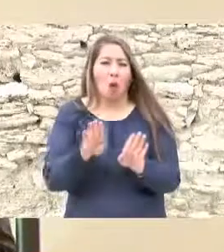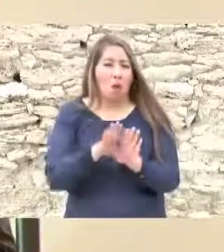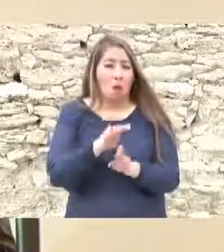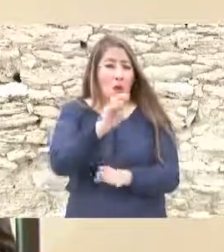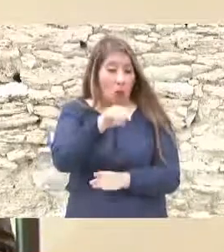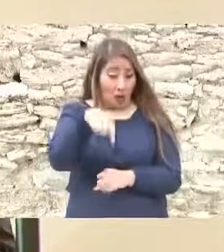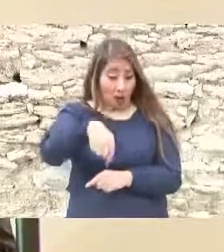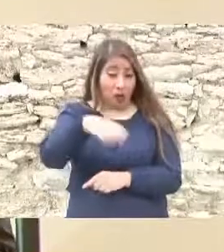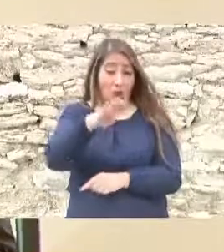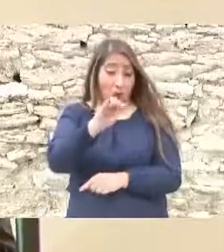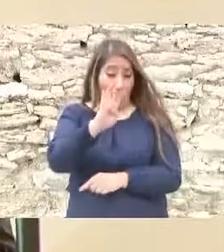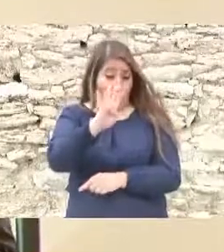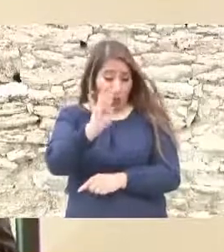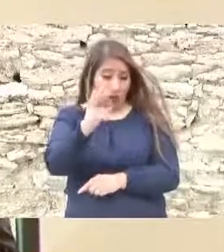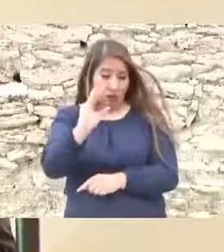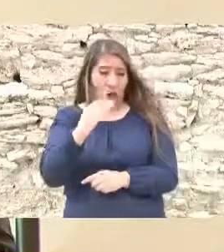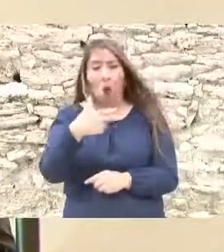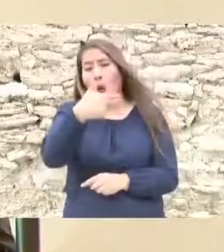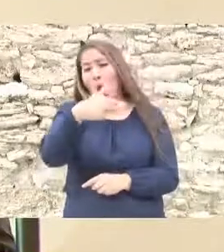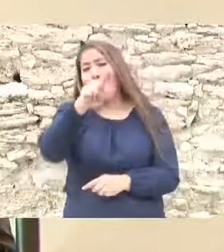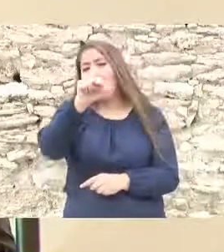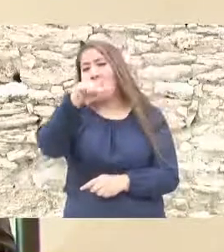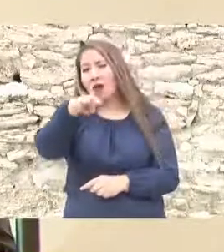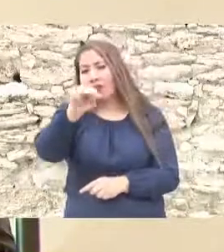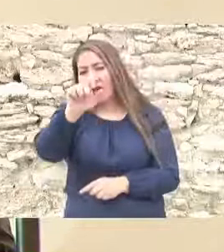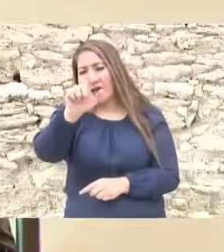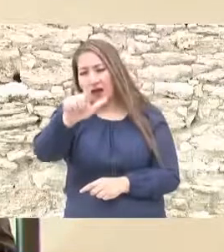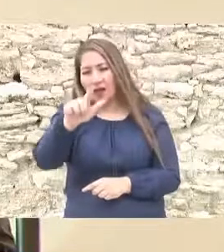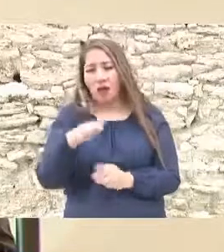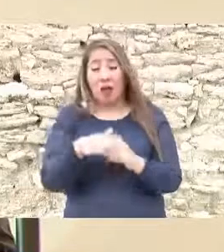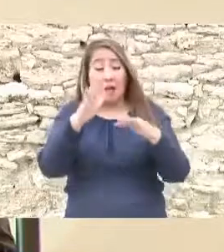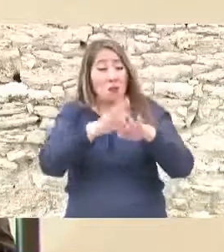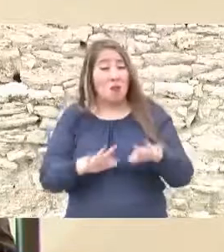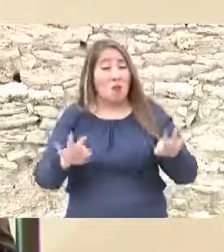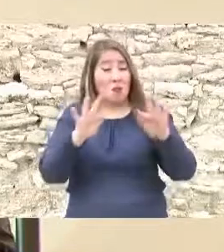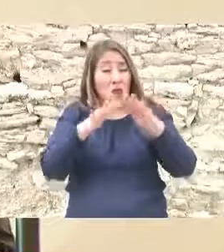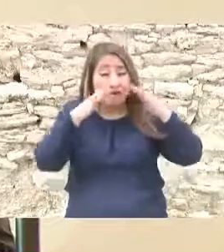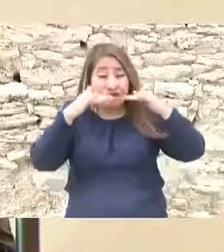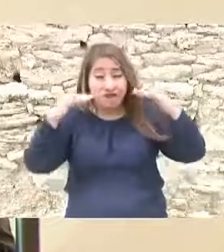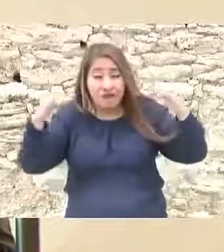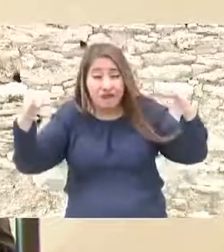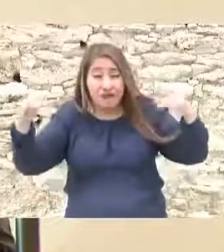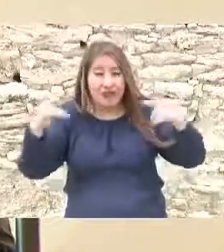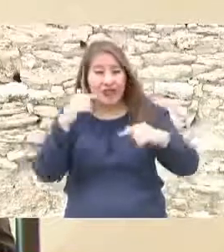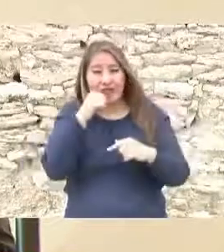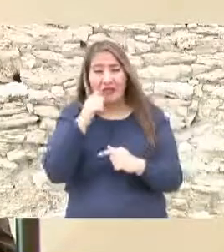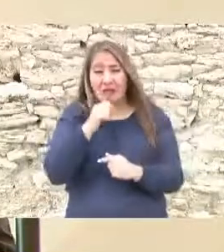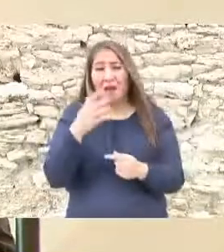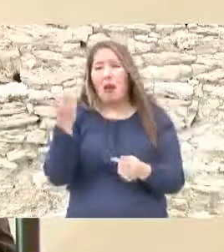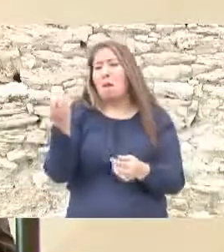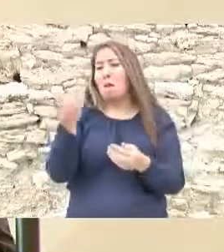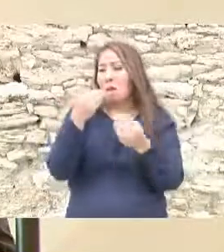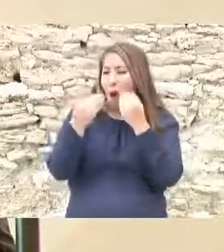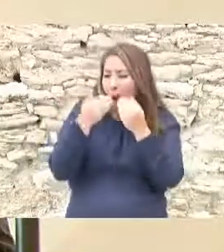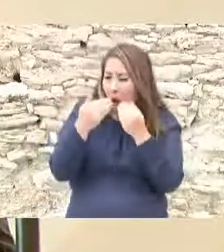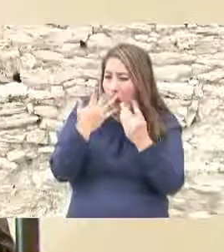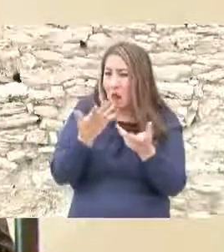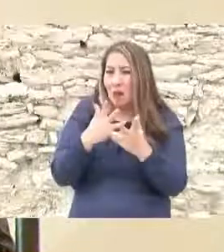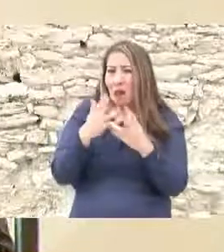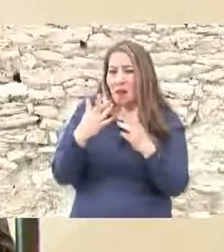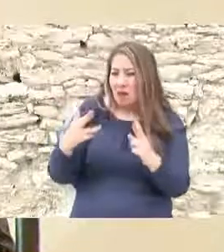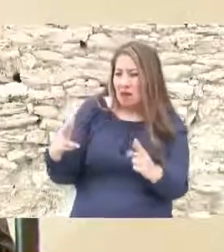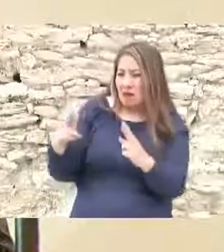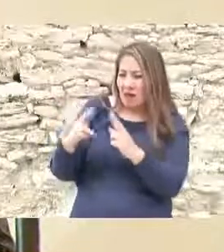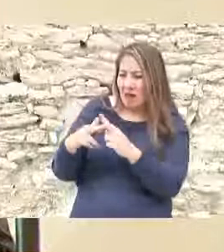Cuatrociénegas, uno de los humedales más importantes del desierto chihuahuense que provee alimento, refugio y